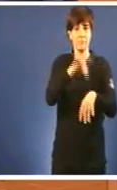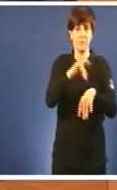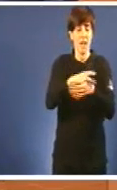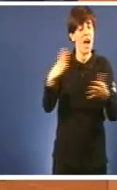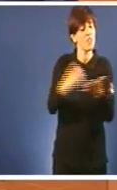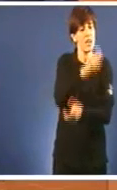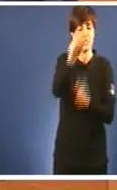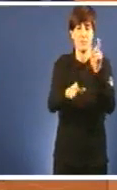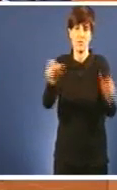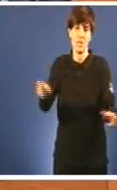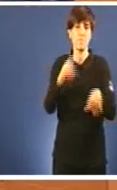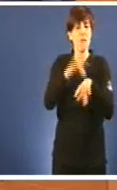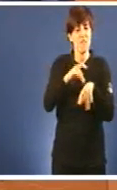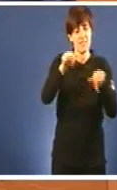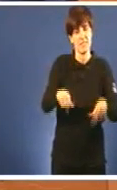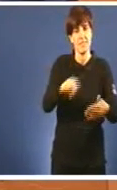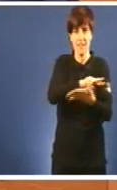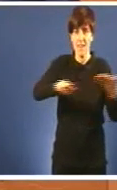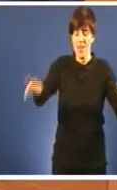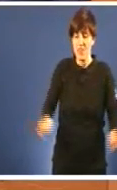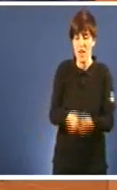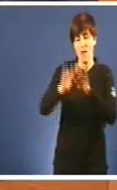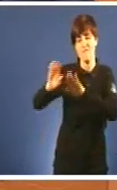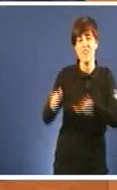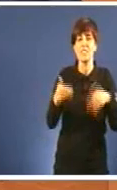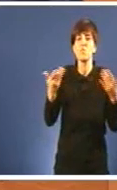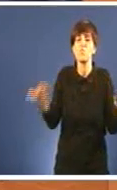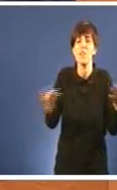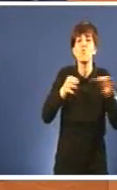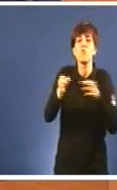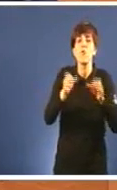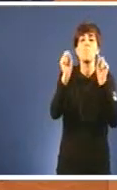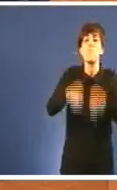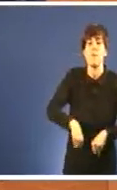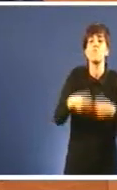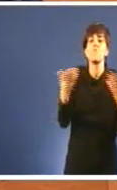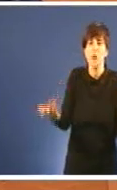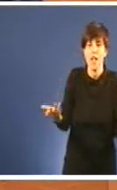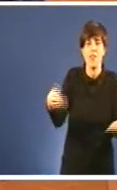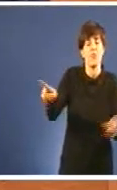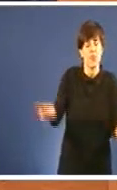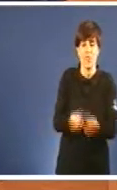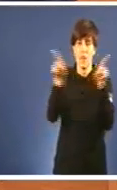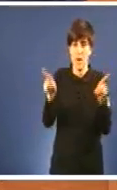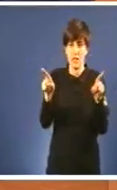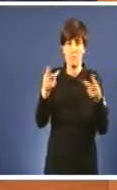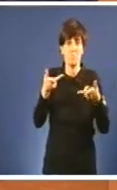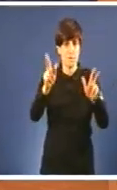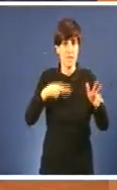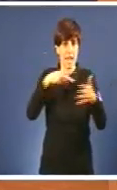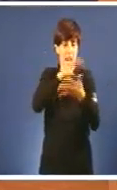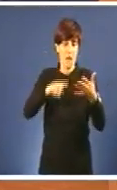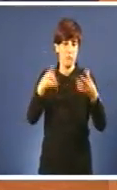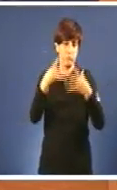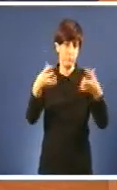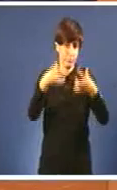función da súa patoloxía Do seu estadio e do protocolo que se aprove Señoría, permítame que lea simplemente un parágrafo De